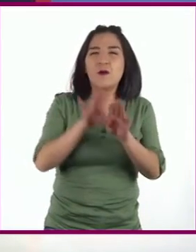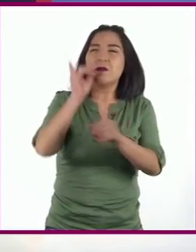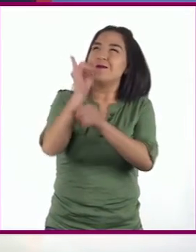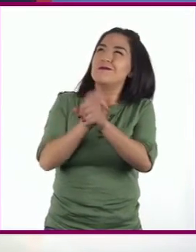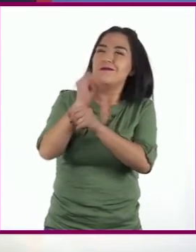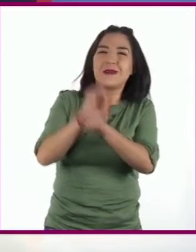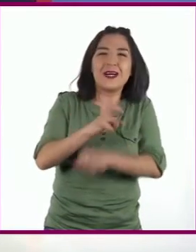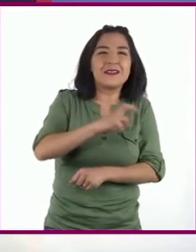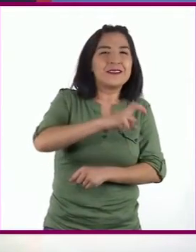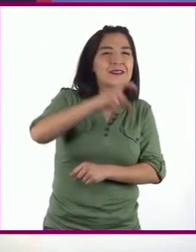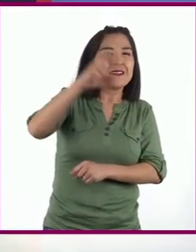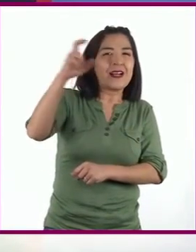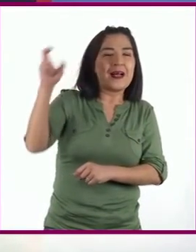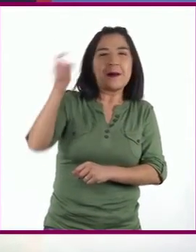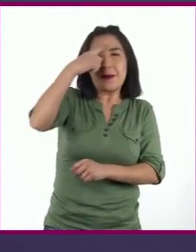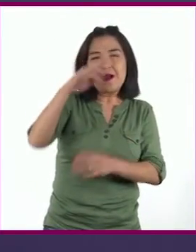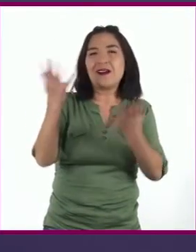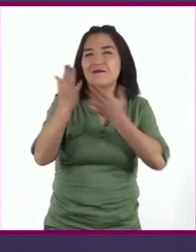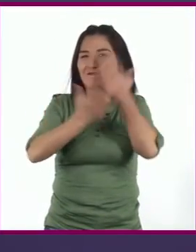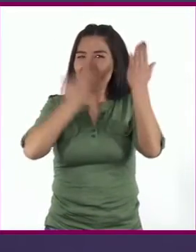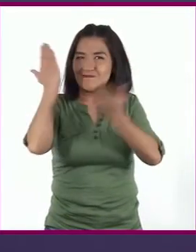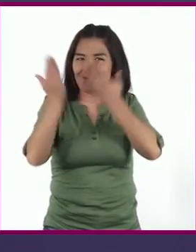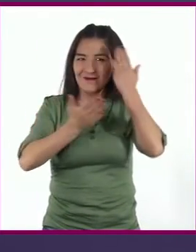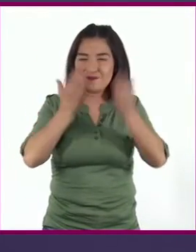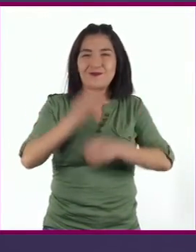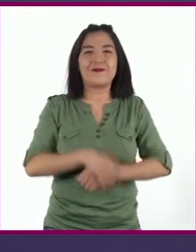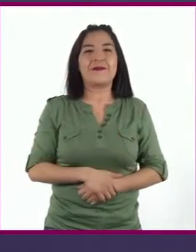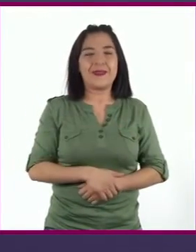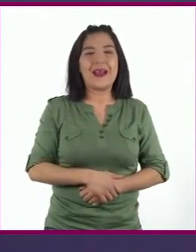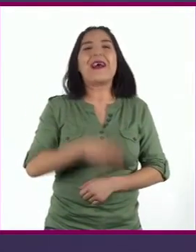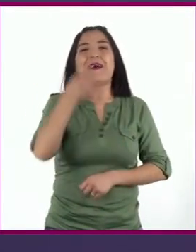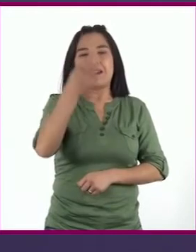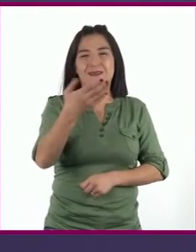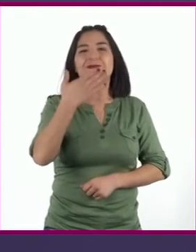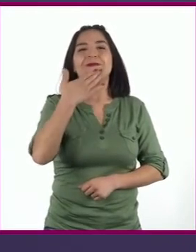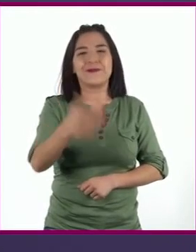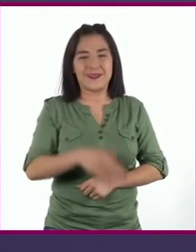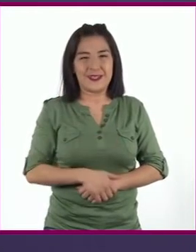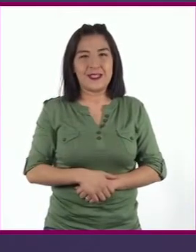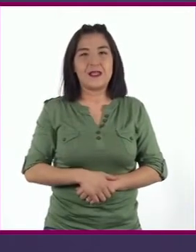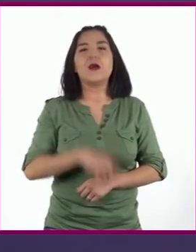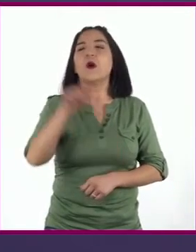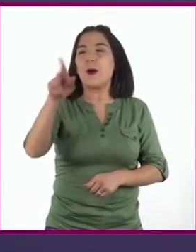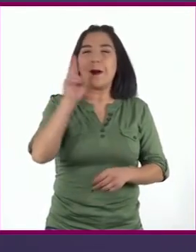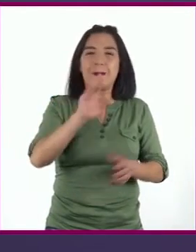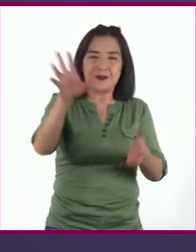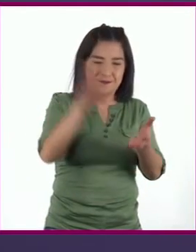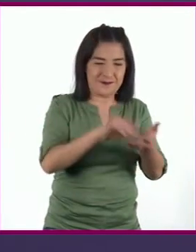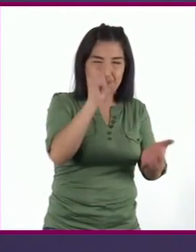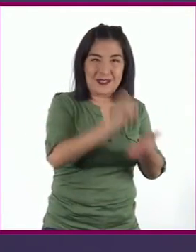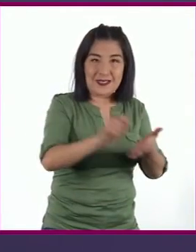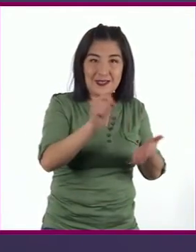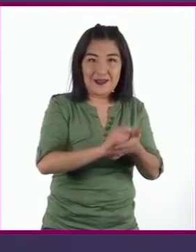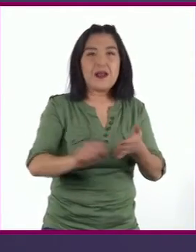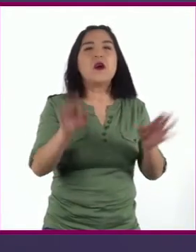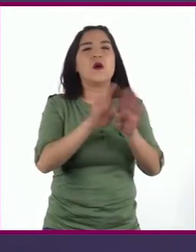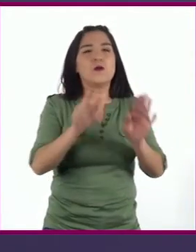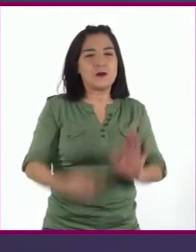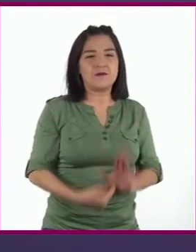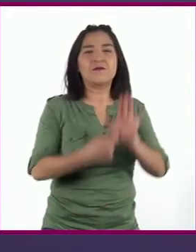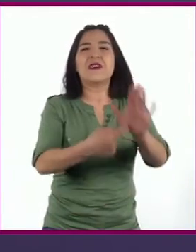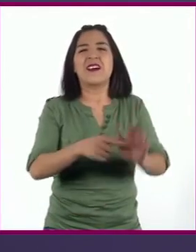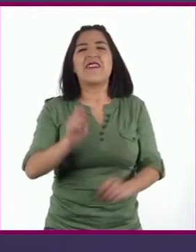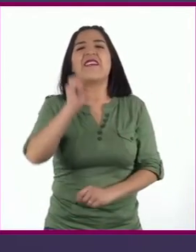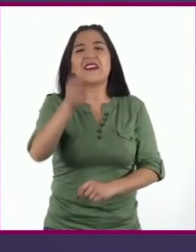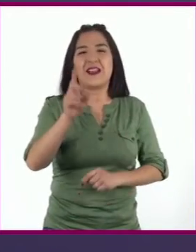y se dedicaban a la astronomía Muy bien, vamos a seguir tus notas y hacer notar qué es